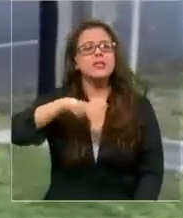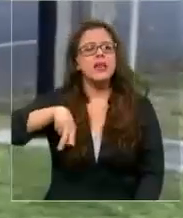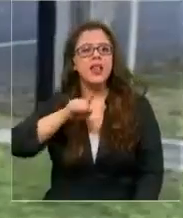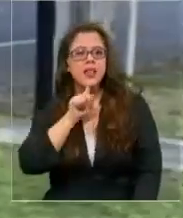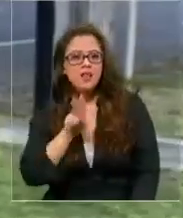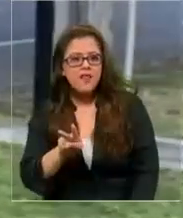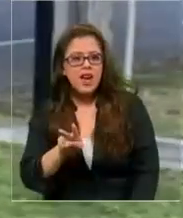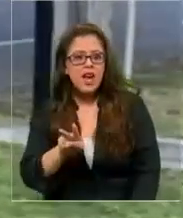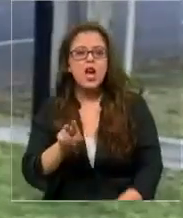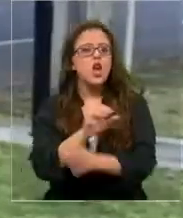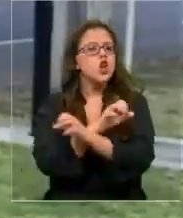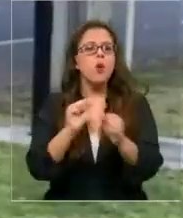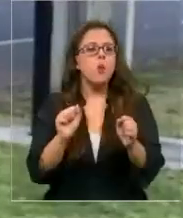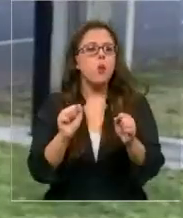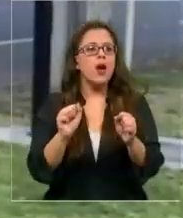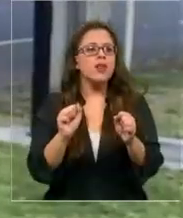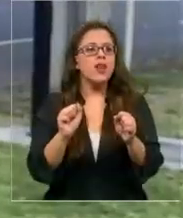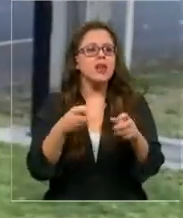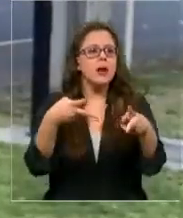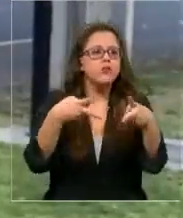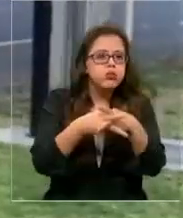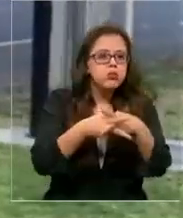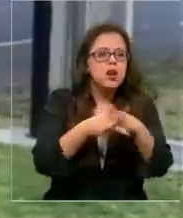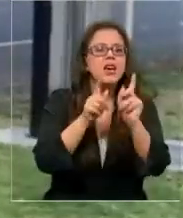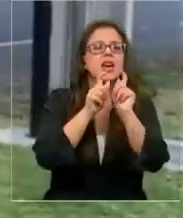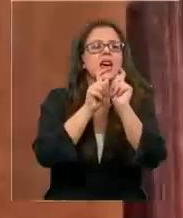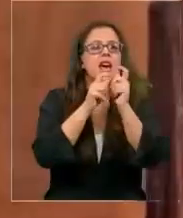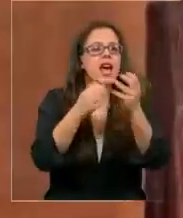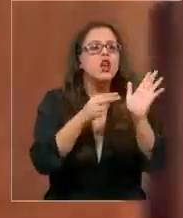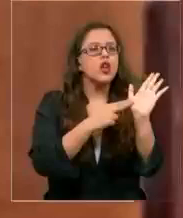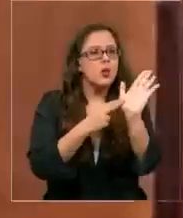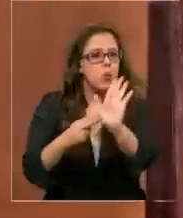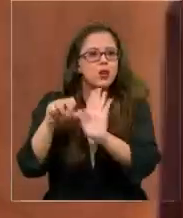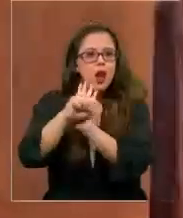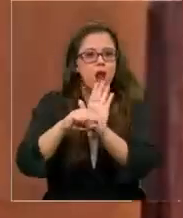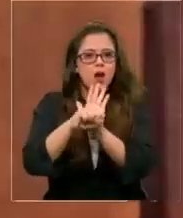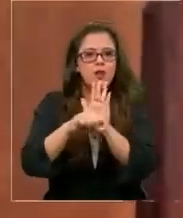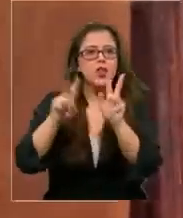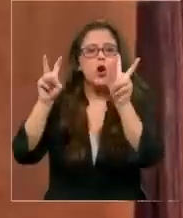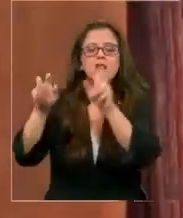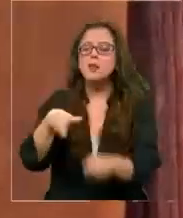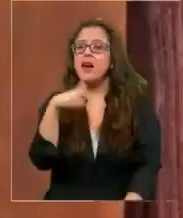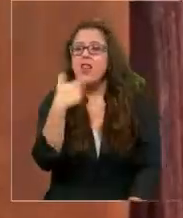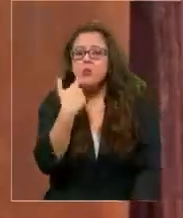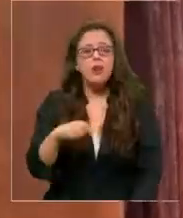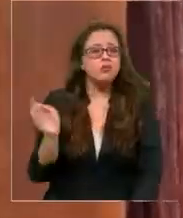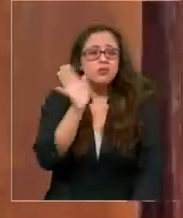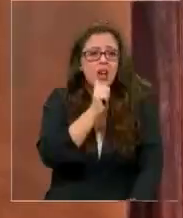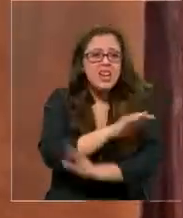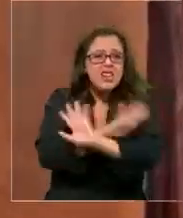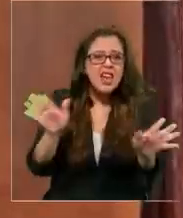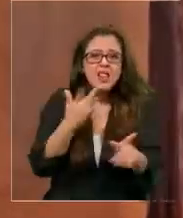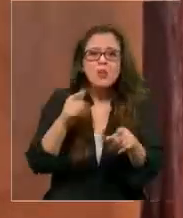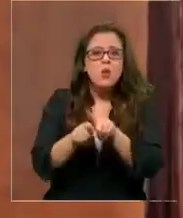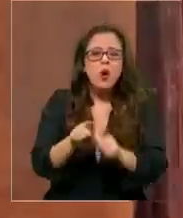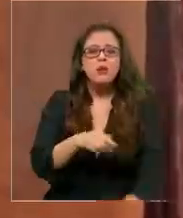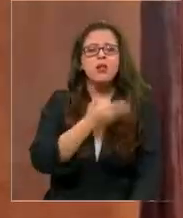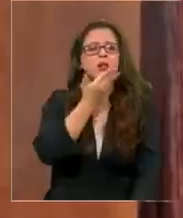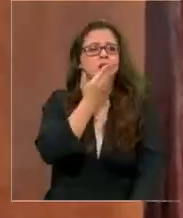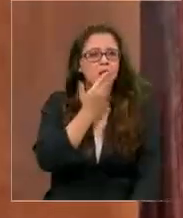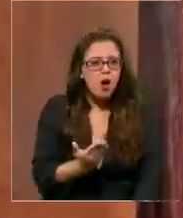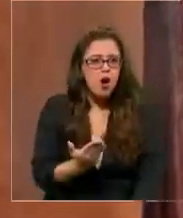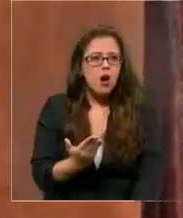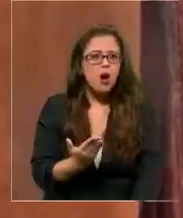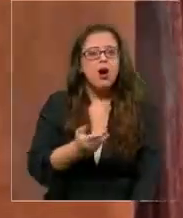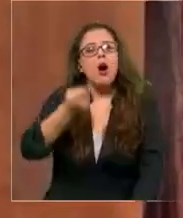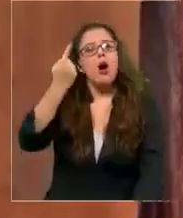Televisión tienen injerencia alguna en los contenidos que se exhiben. De sentido del humor no tiene nada, porque es bastante fome, pero